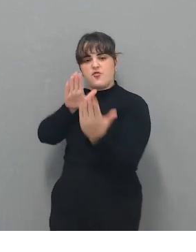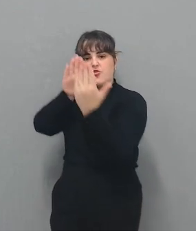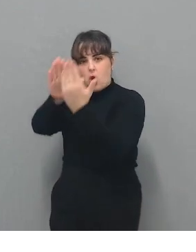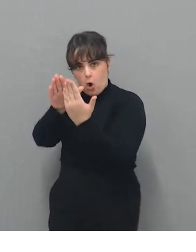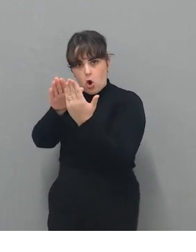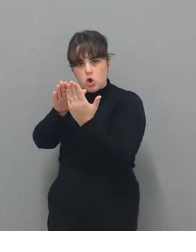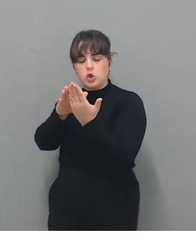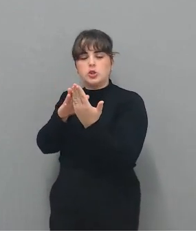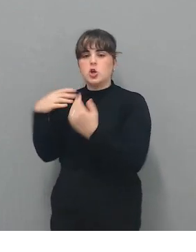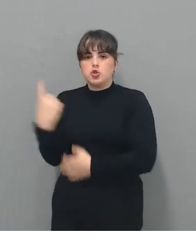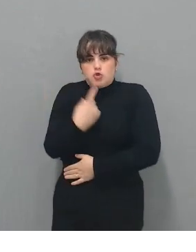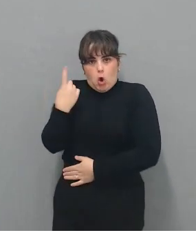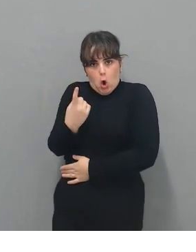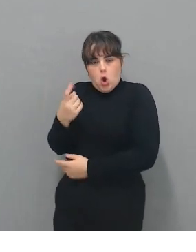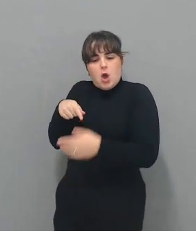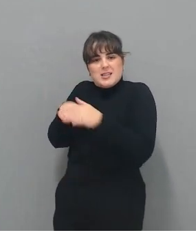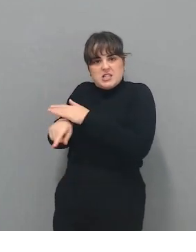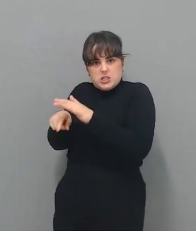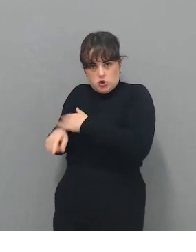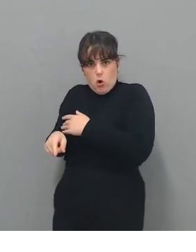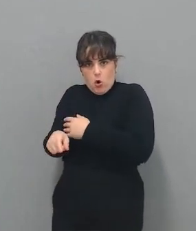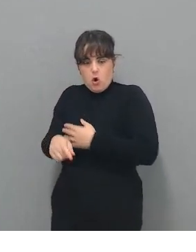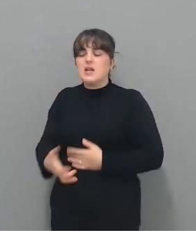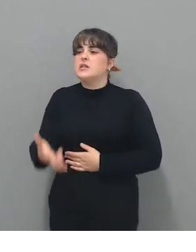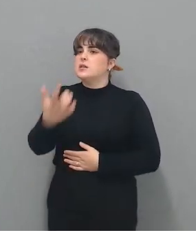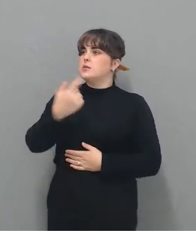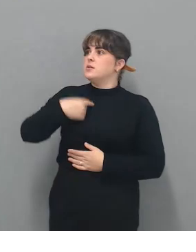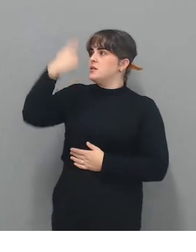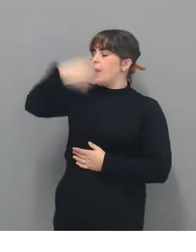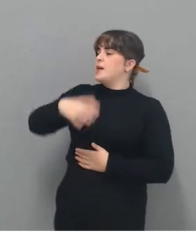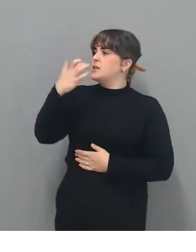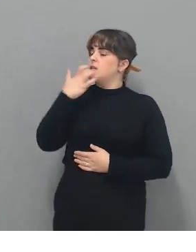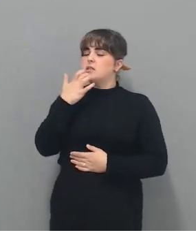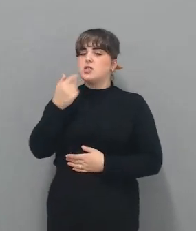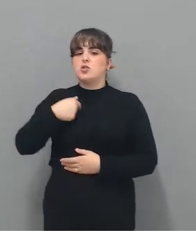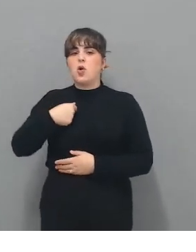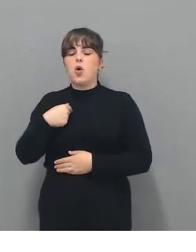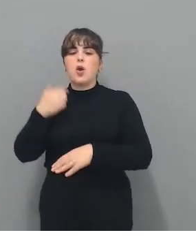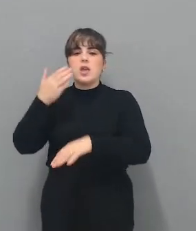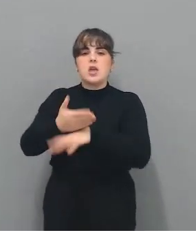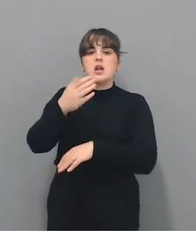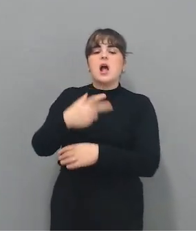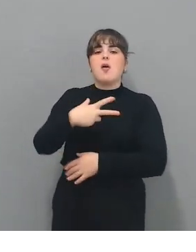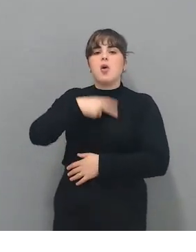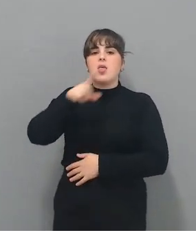gestión. Y que sepan si tienen que acudir o no tienen que acudir a un abogado.